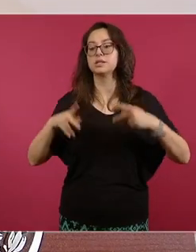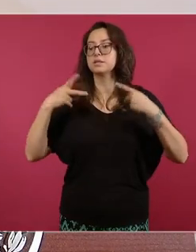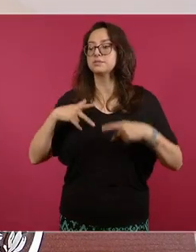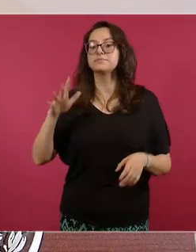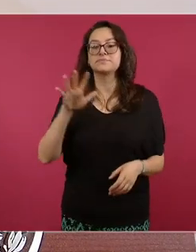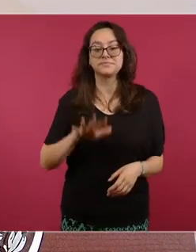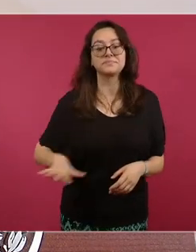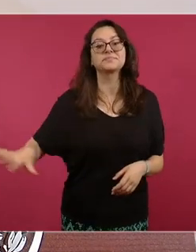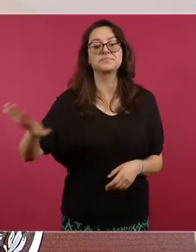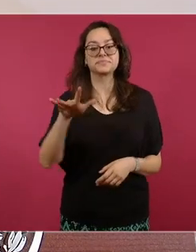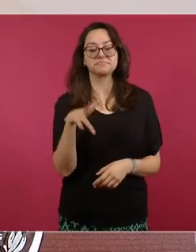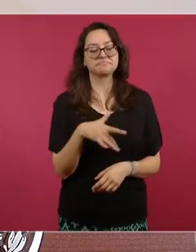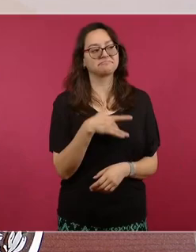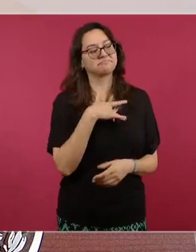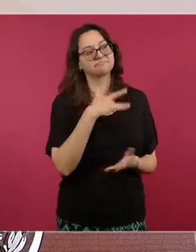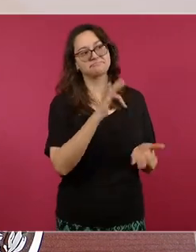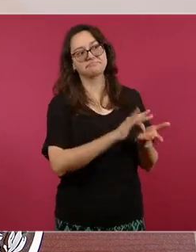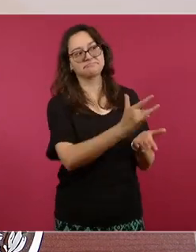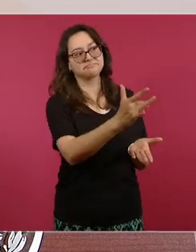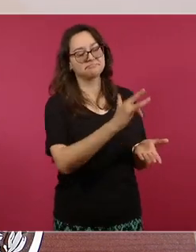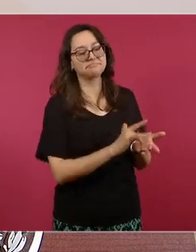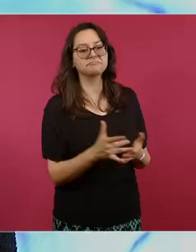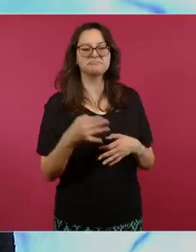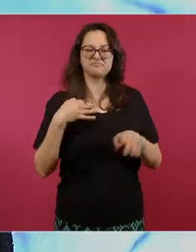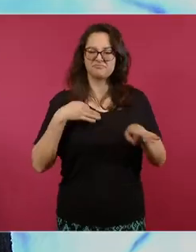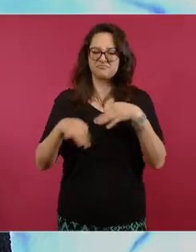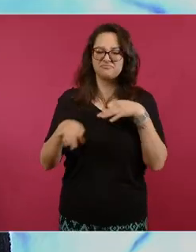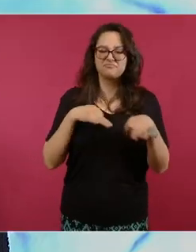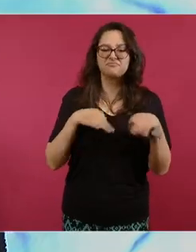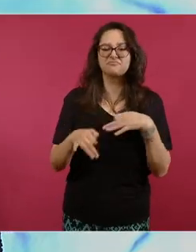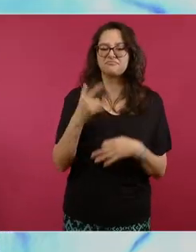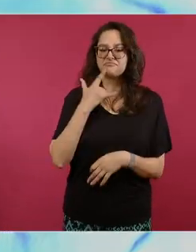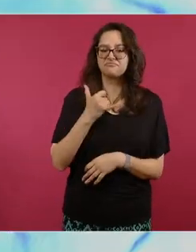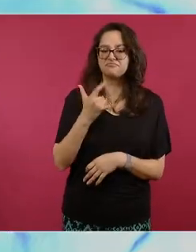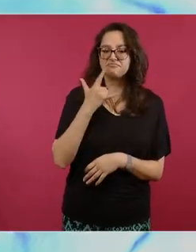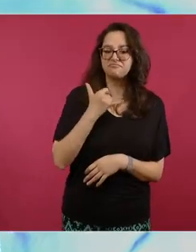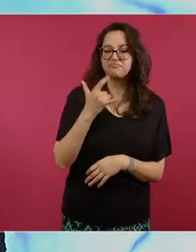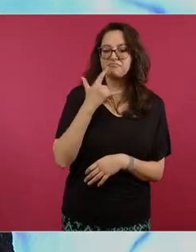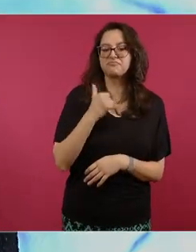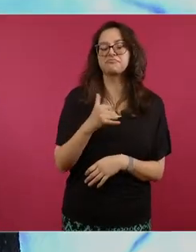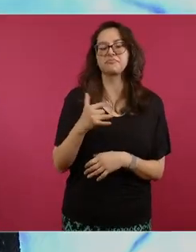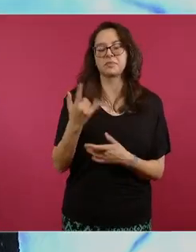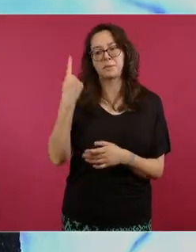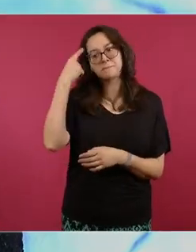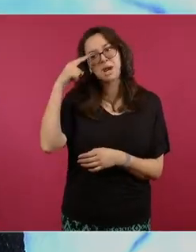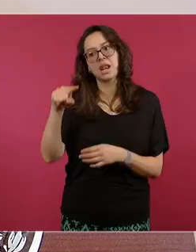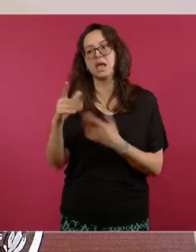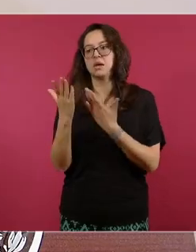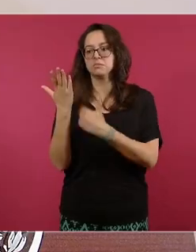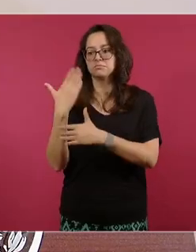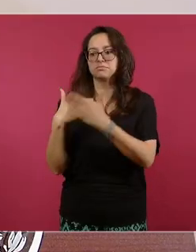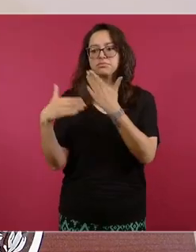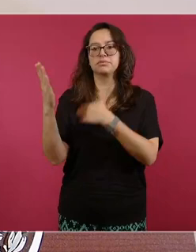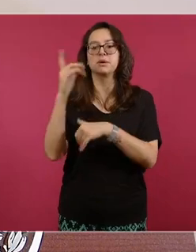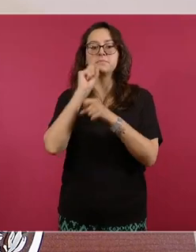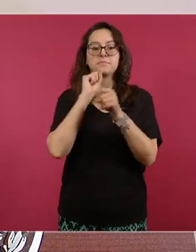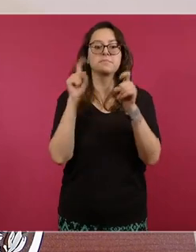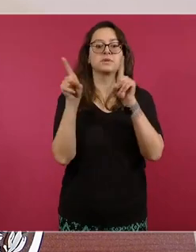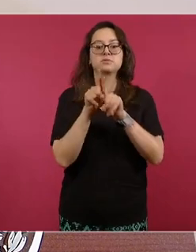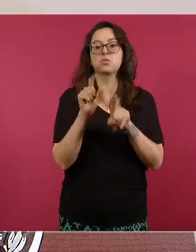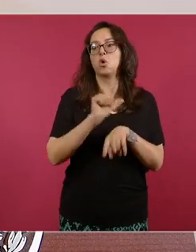trabajado sin descanso por el renacer de Acapulco, de Coyuca. Agradecer a todos los pueblos hermanos